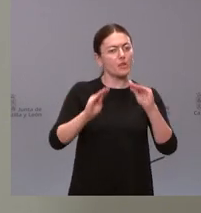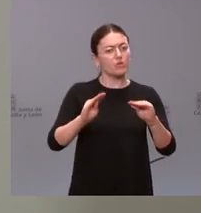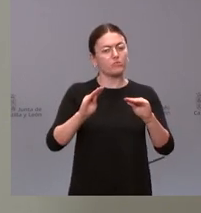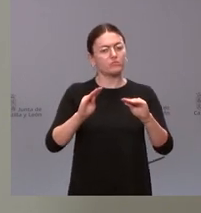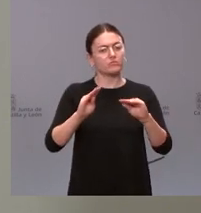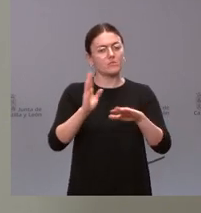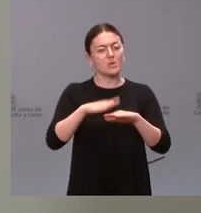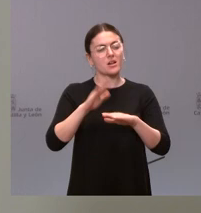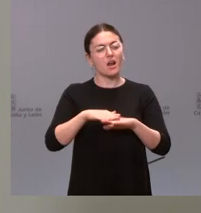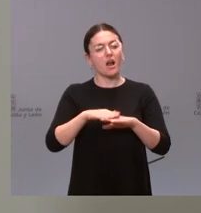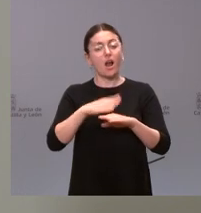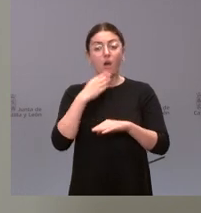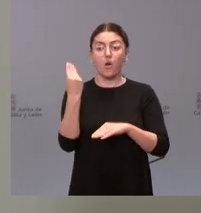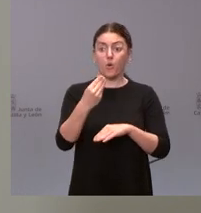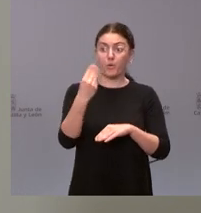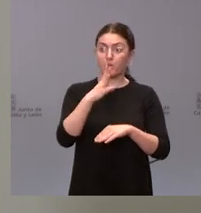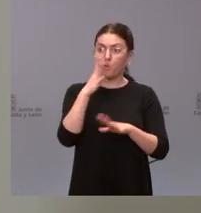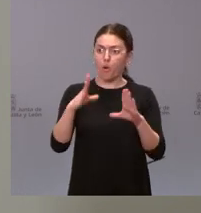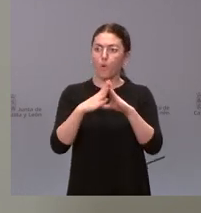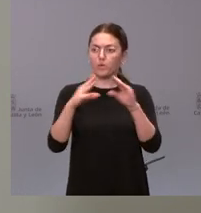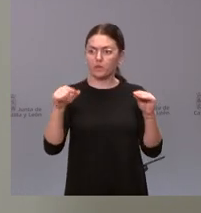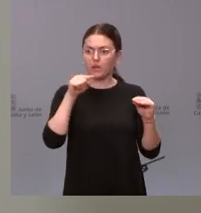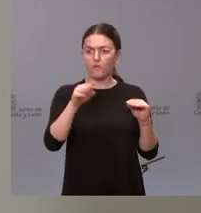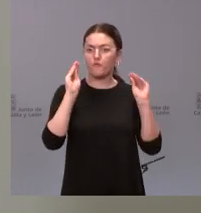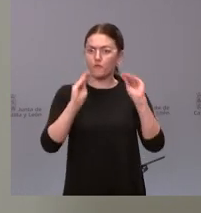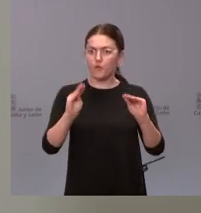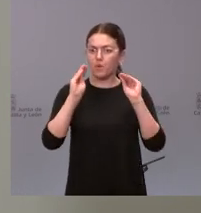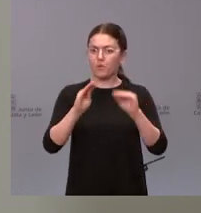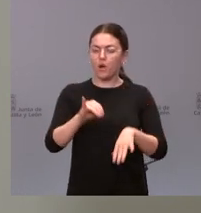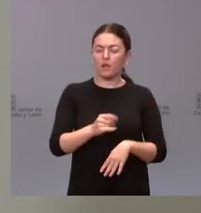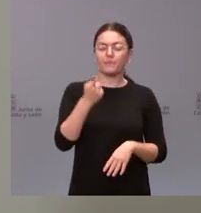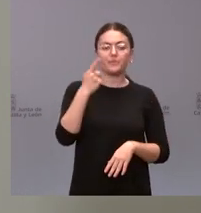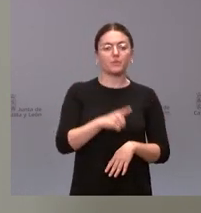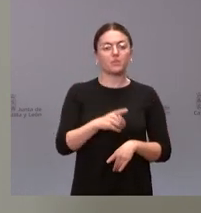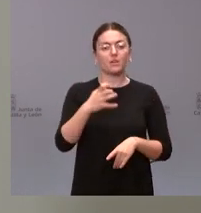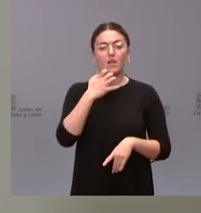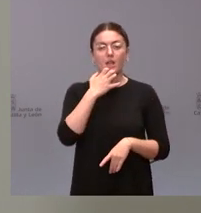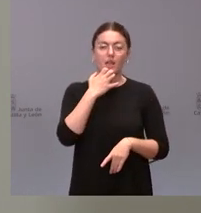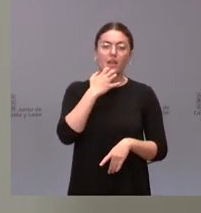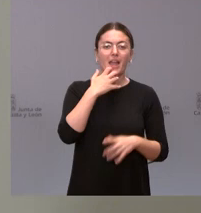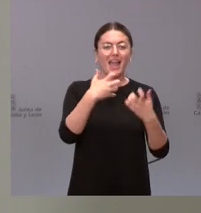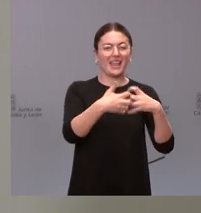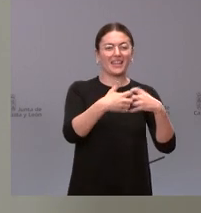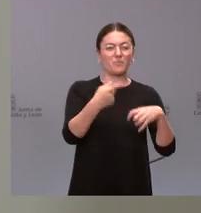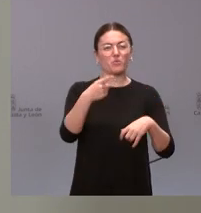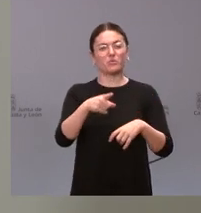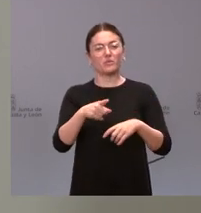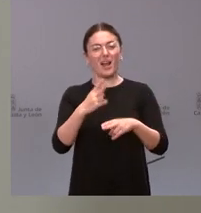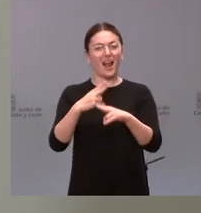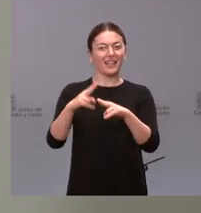jóvenes a través de la universidad unos equipamientos y unas actividades